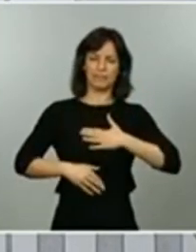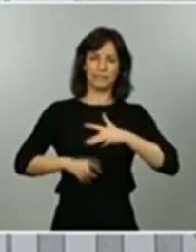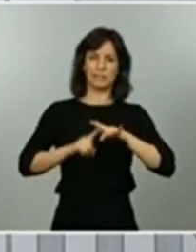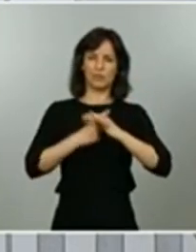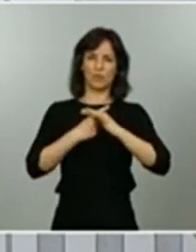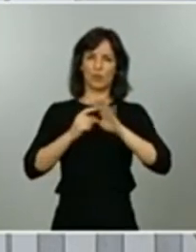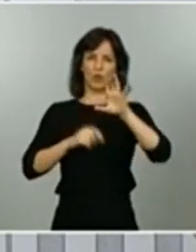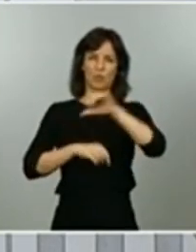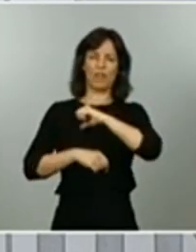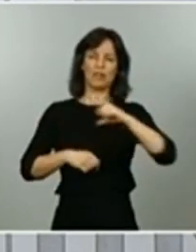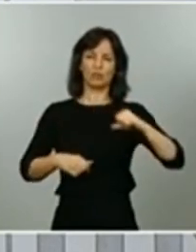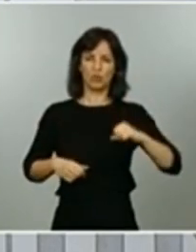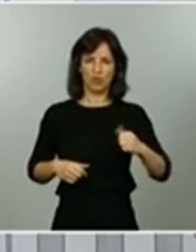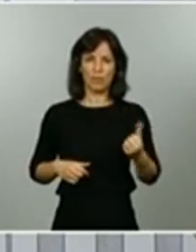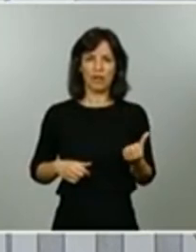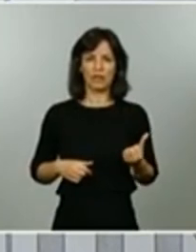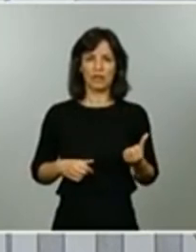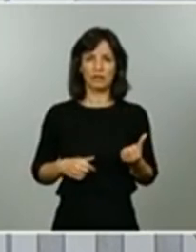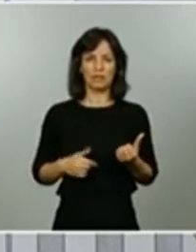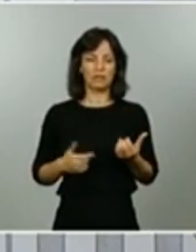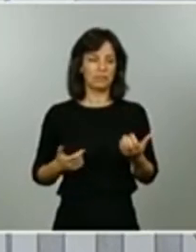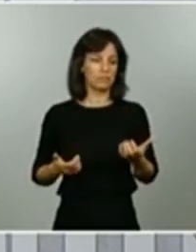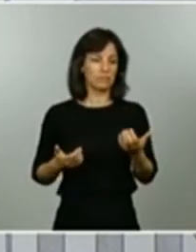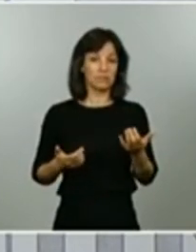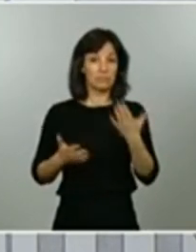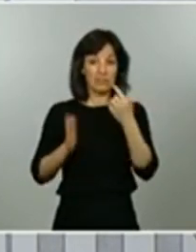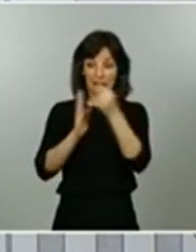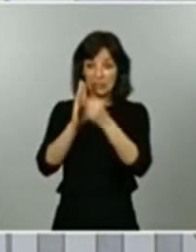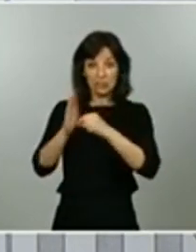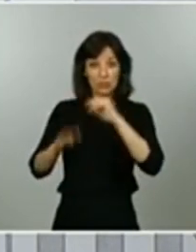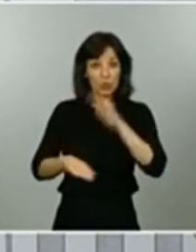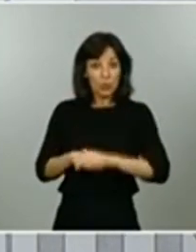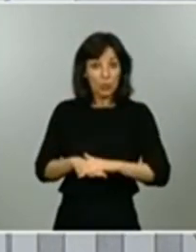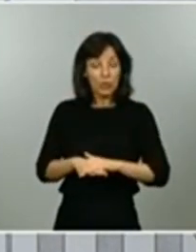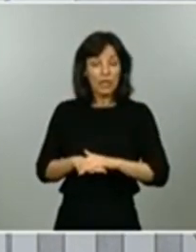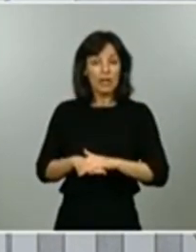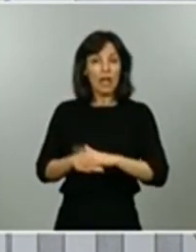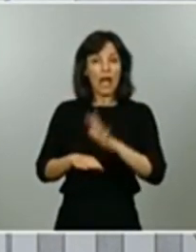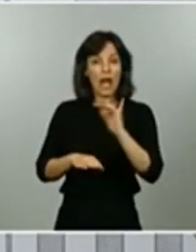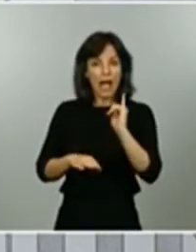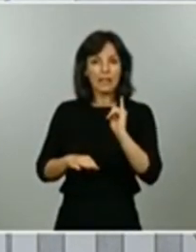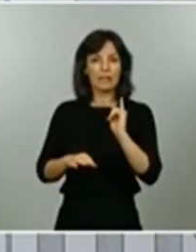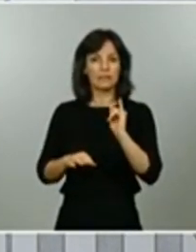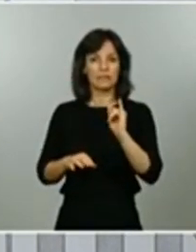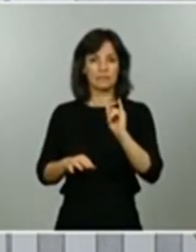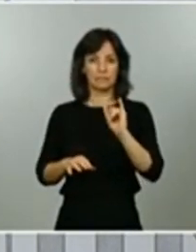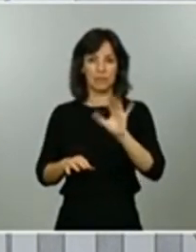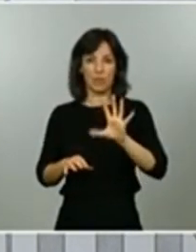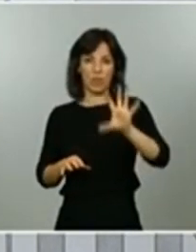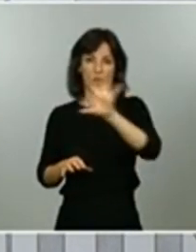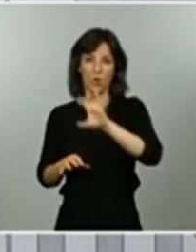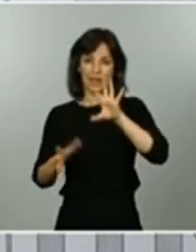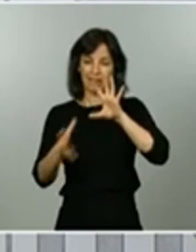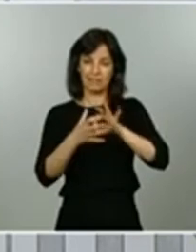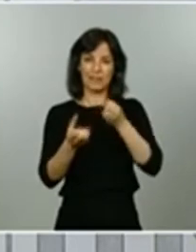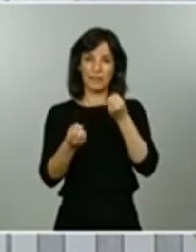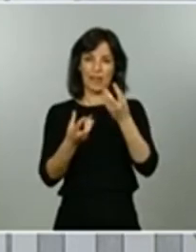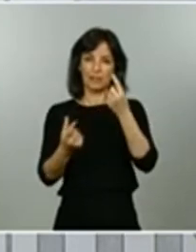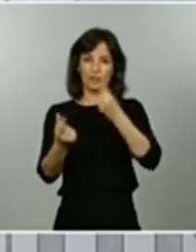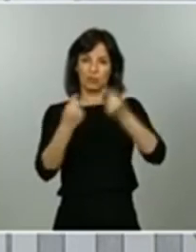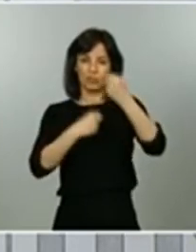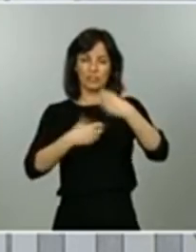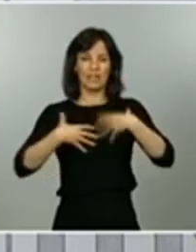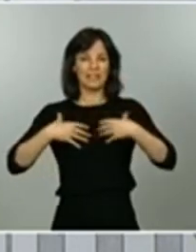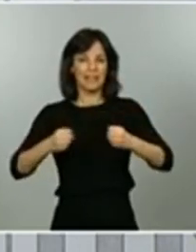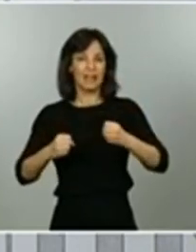territoriales mientras cumplieran los requisitos de tener referenciados a ellas los datos sanitarios los criterios que antes ha mencionado el